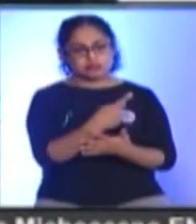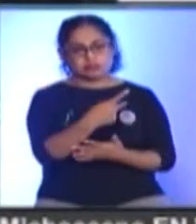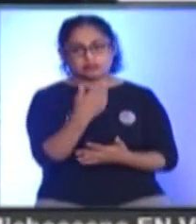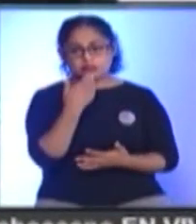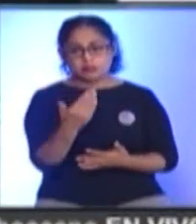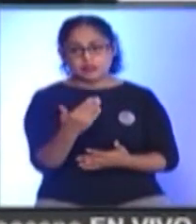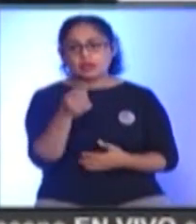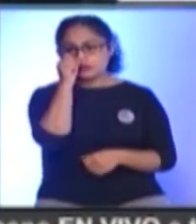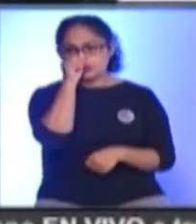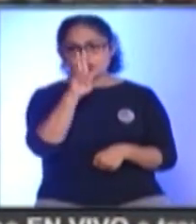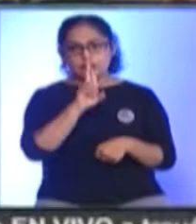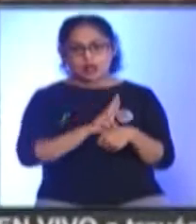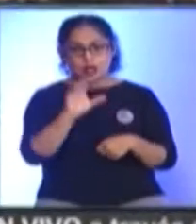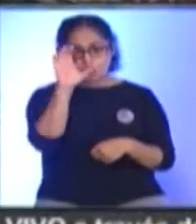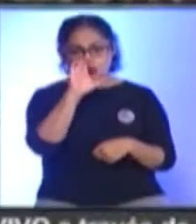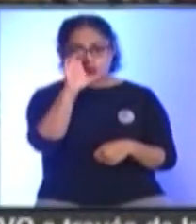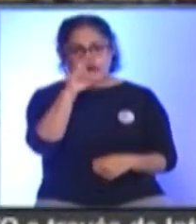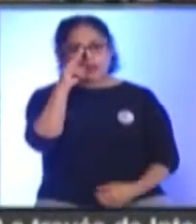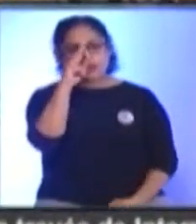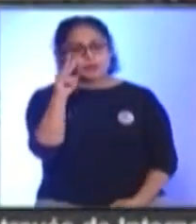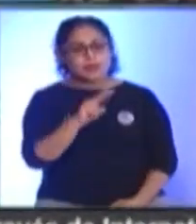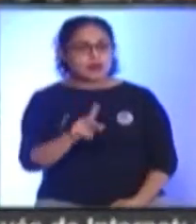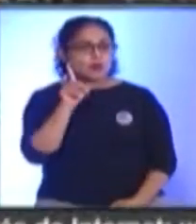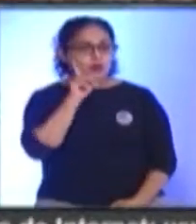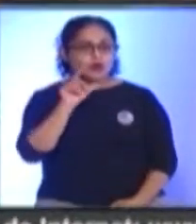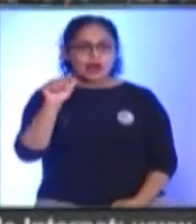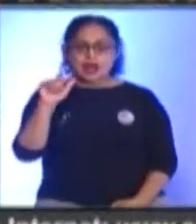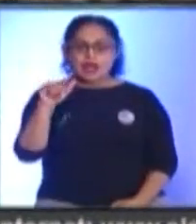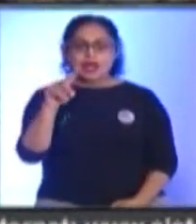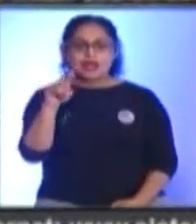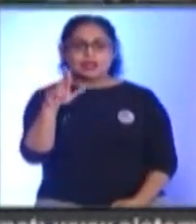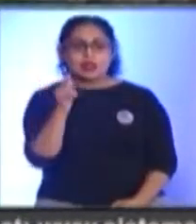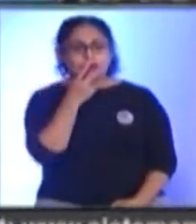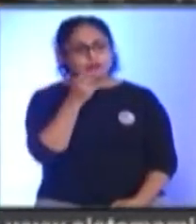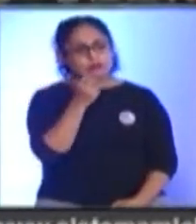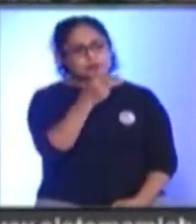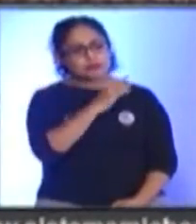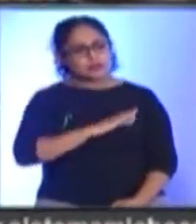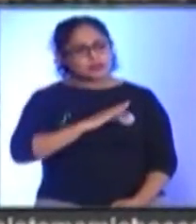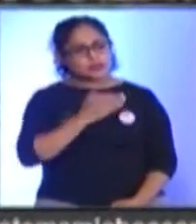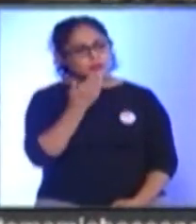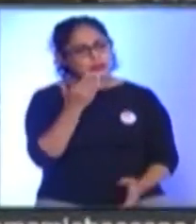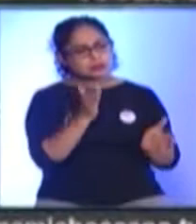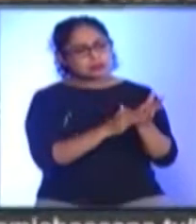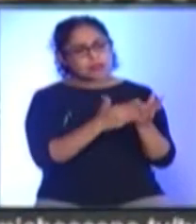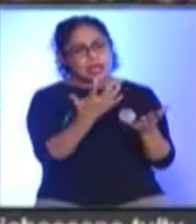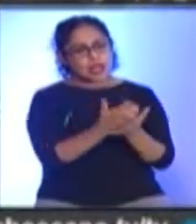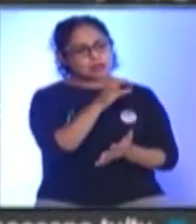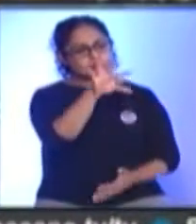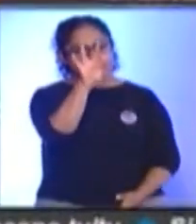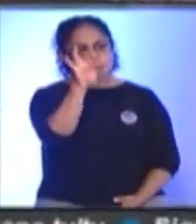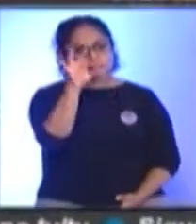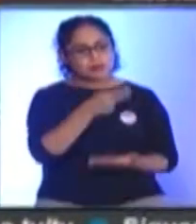secretaria De cultura Del gobierno De México Alejandra Fraustro Guerrero Felicitó A las y los Artesanos Seleccionados En esta edición De los premios